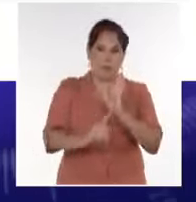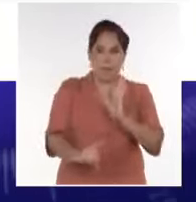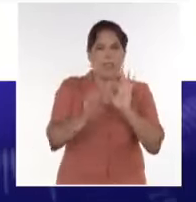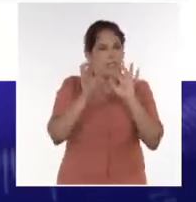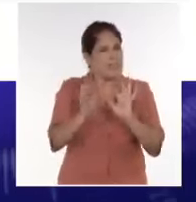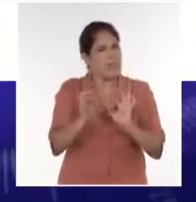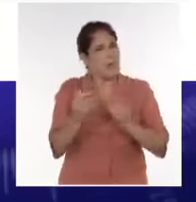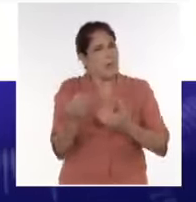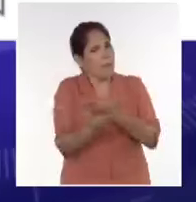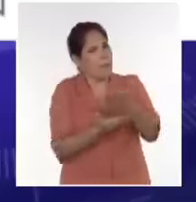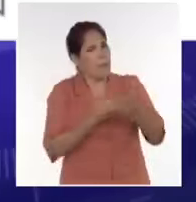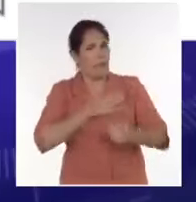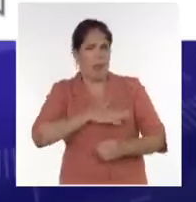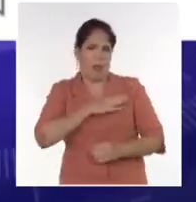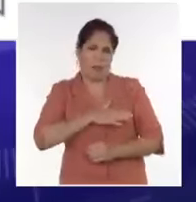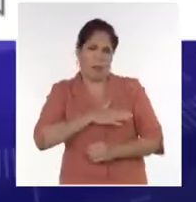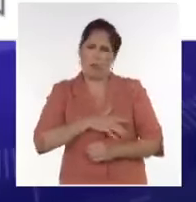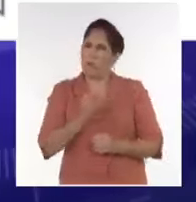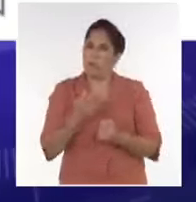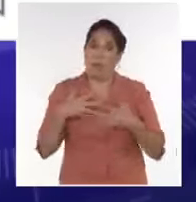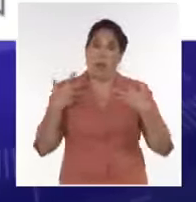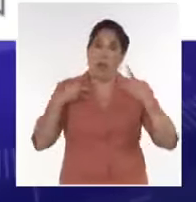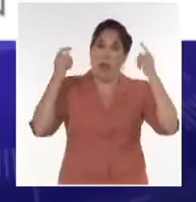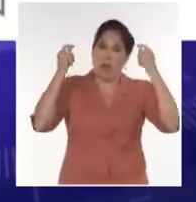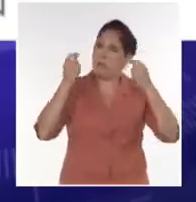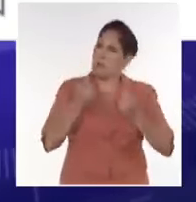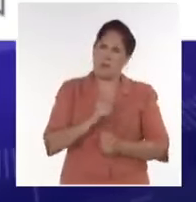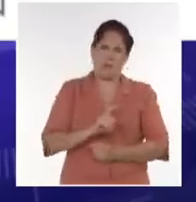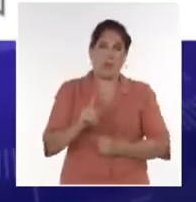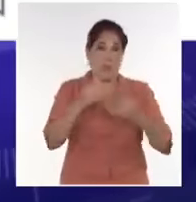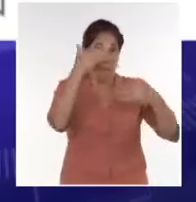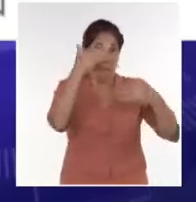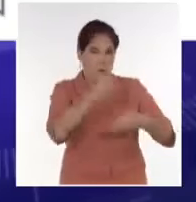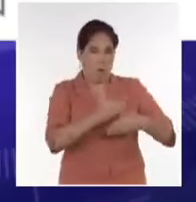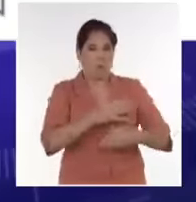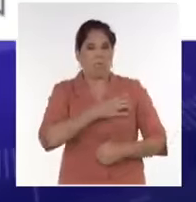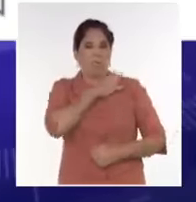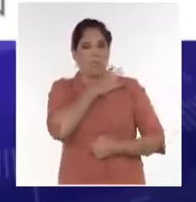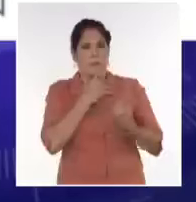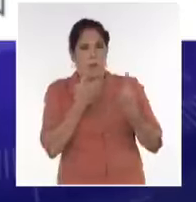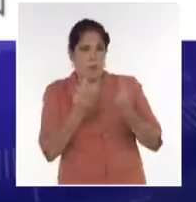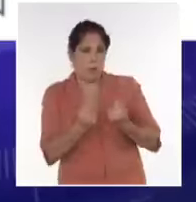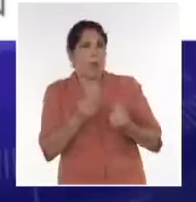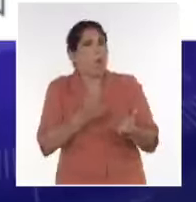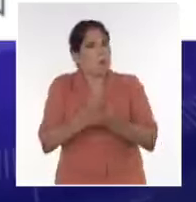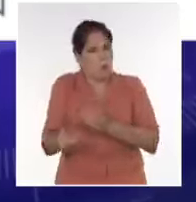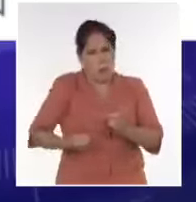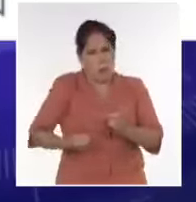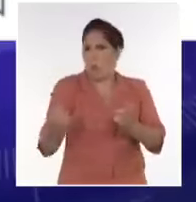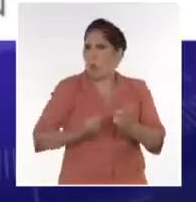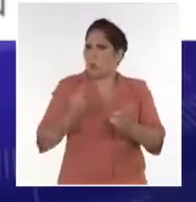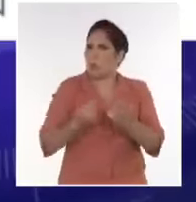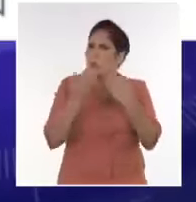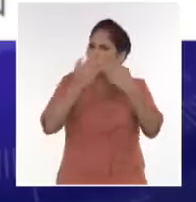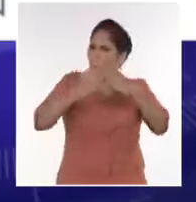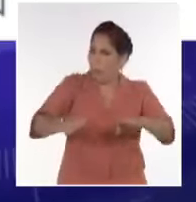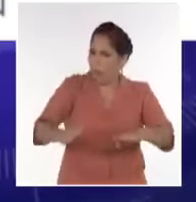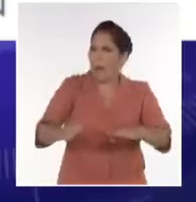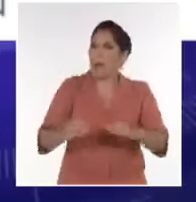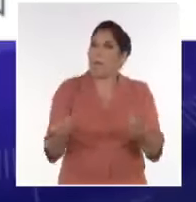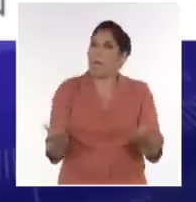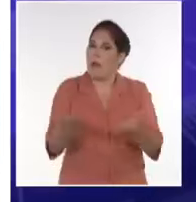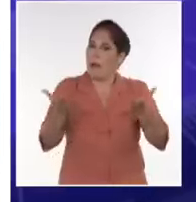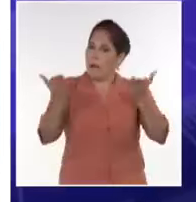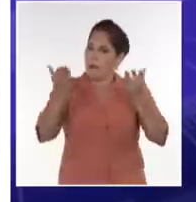ambiente de tranquilidad. En medio de un bloqueo que pretende asfixiarnos, seguiremos trabajando en paz para salir de